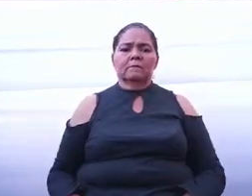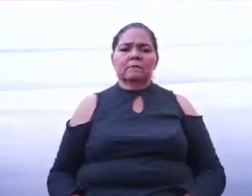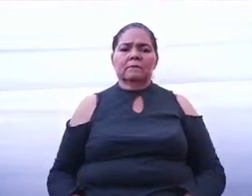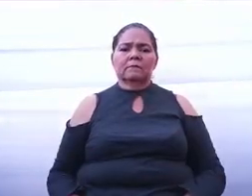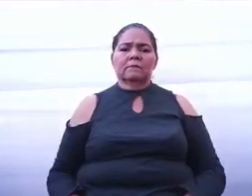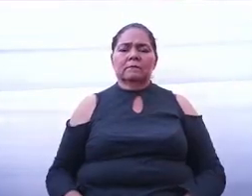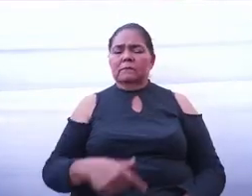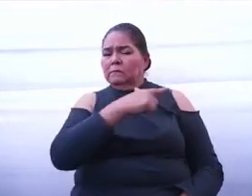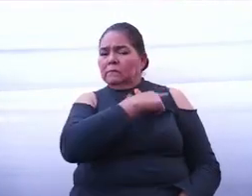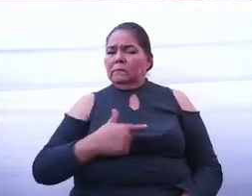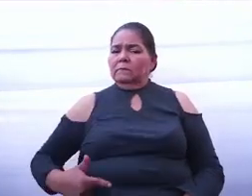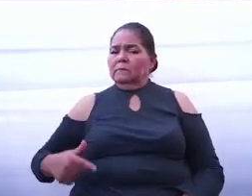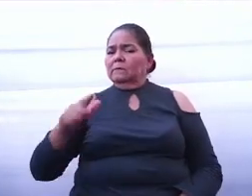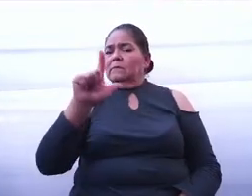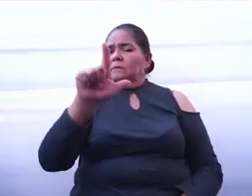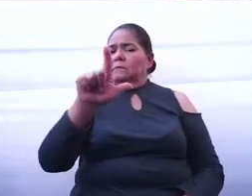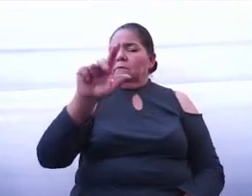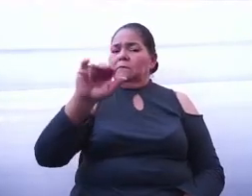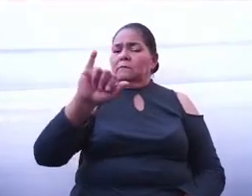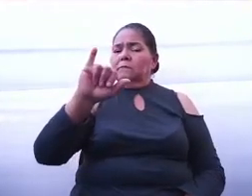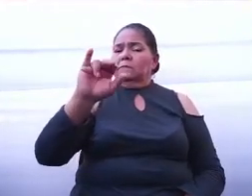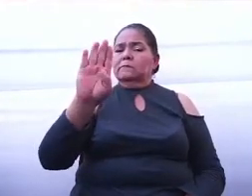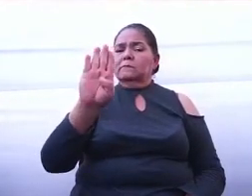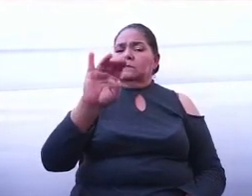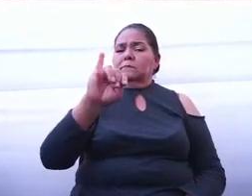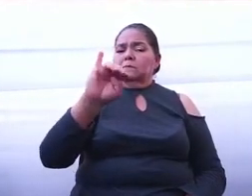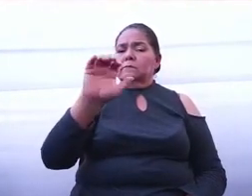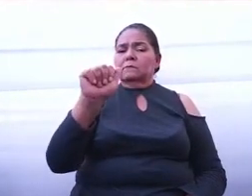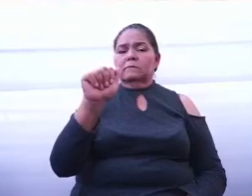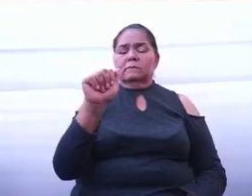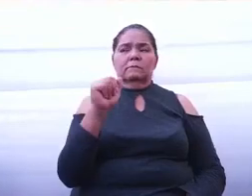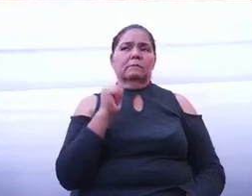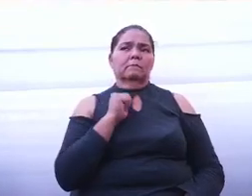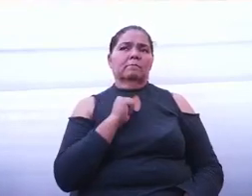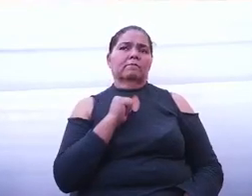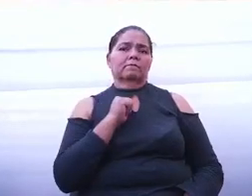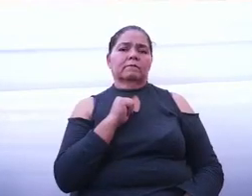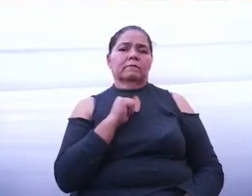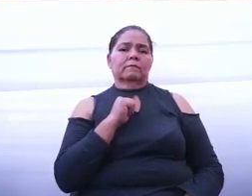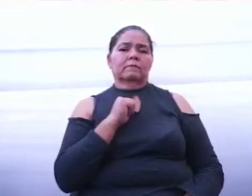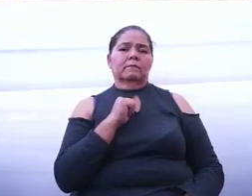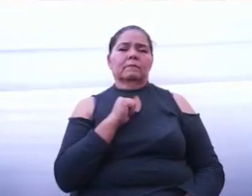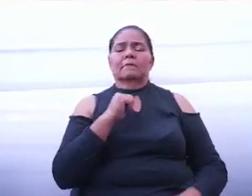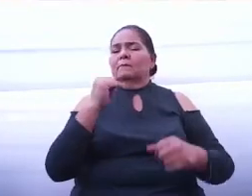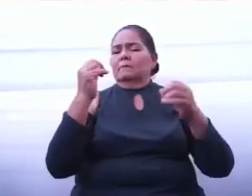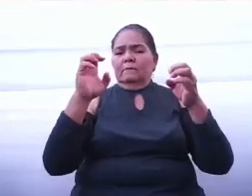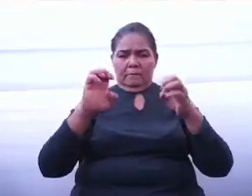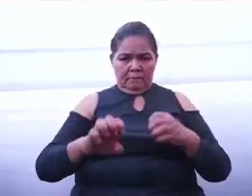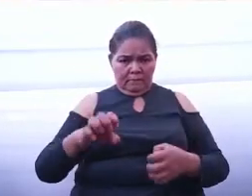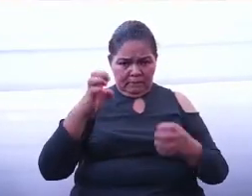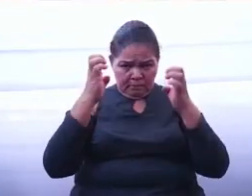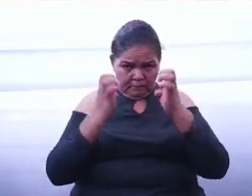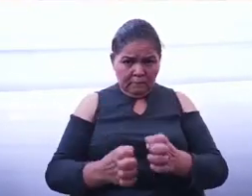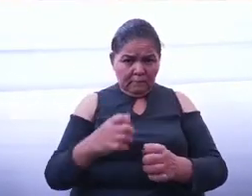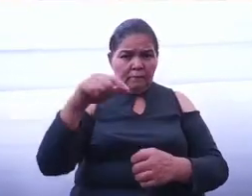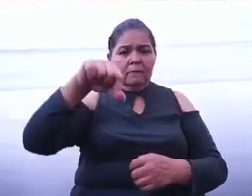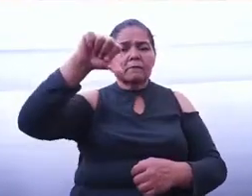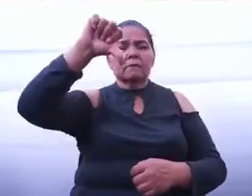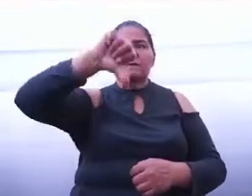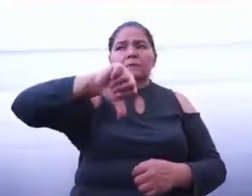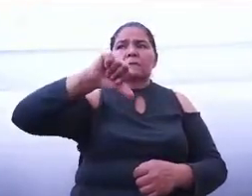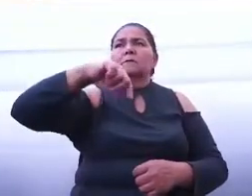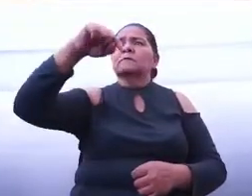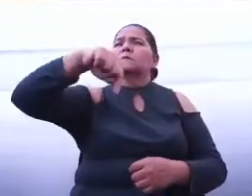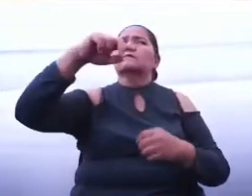Gobernadora Libia Denise García Muñoz Ledo. Estamos hoy aquí juntos para